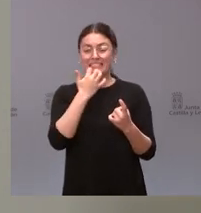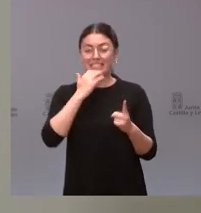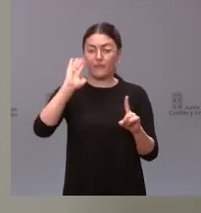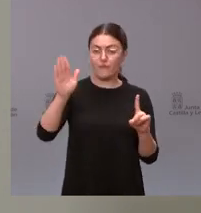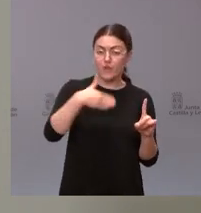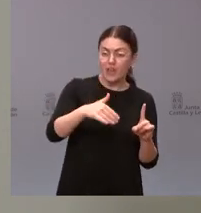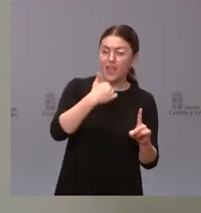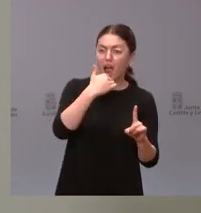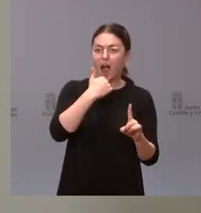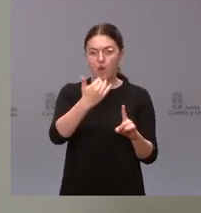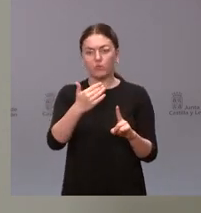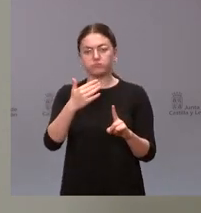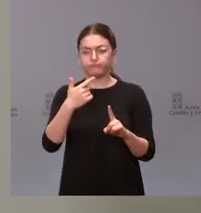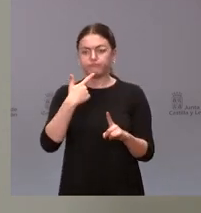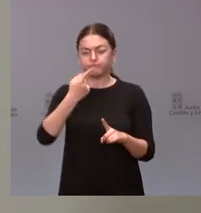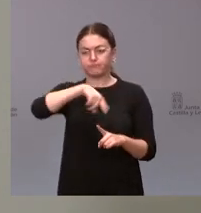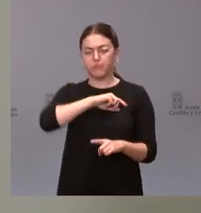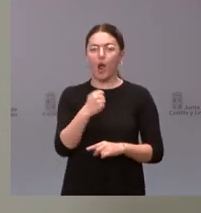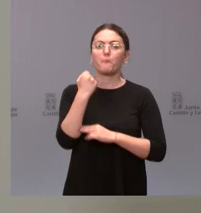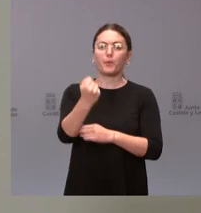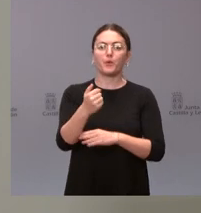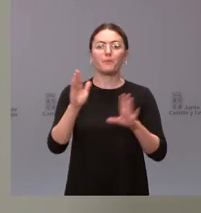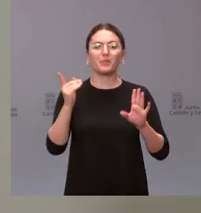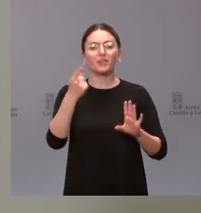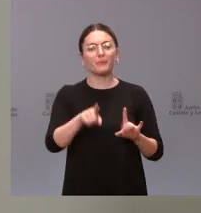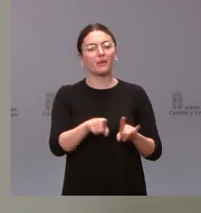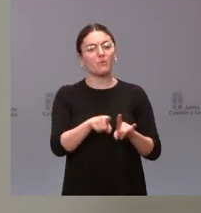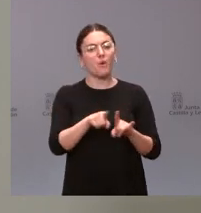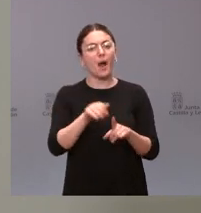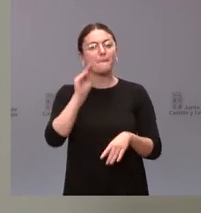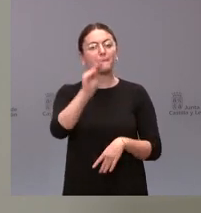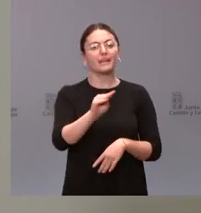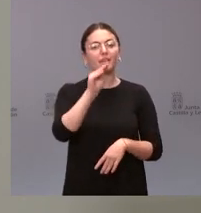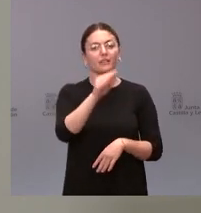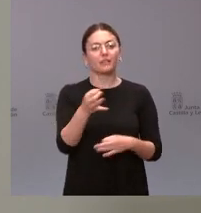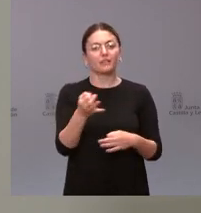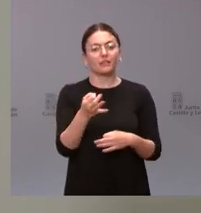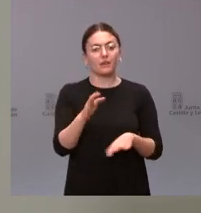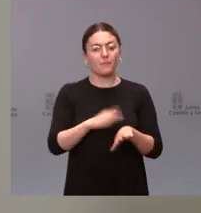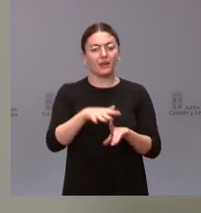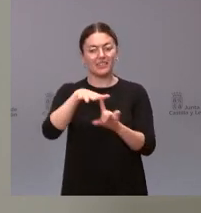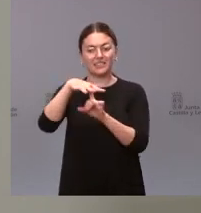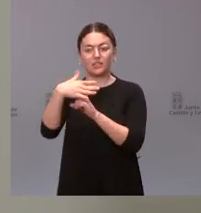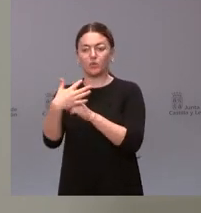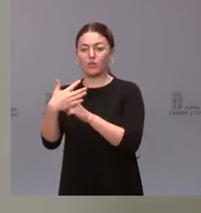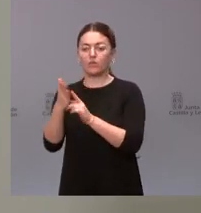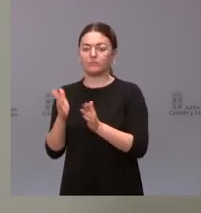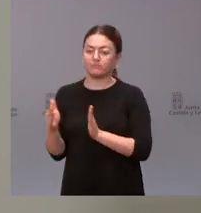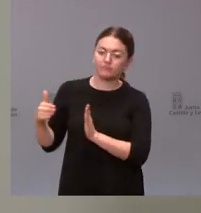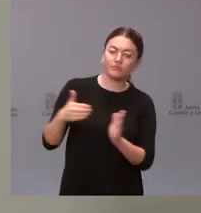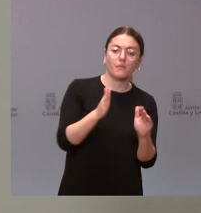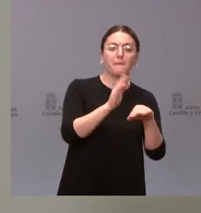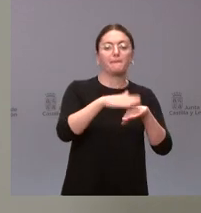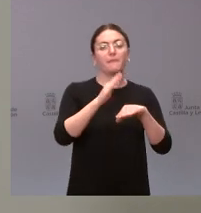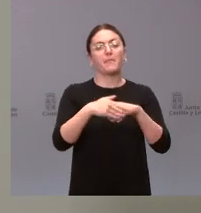de violencia nuestro apoyo a los mismos pero también un llamamiento a reconducir la situación a intentar volver a la